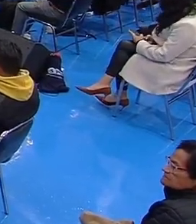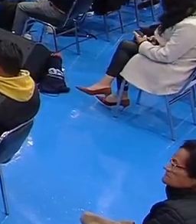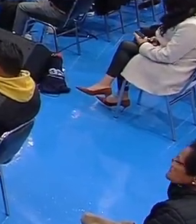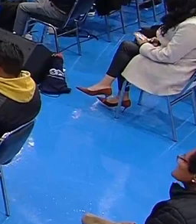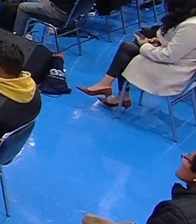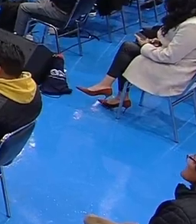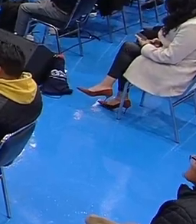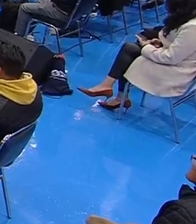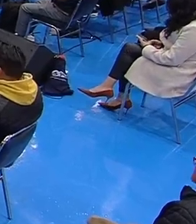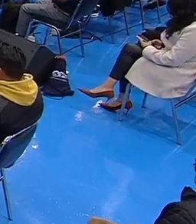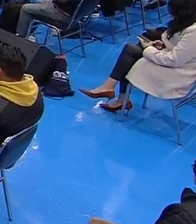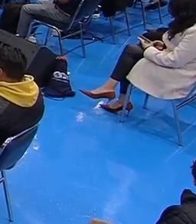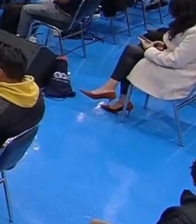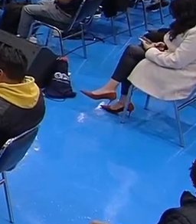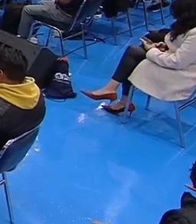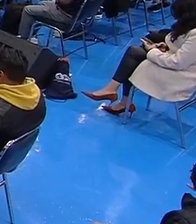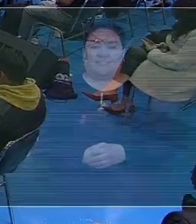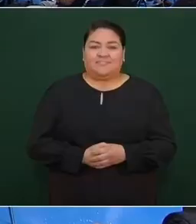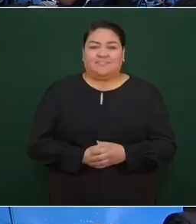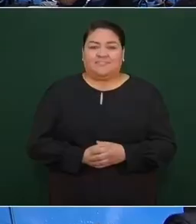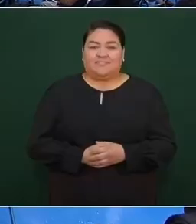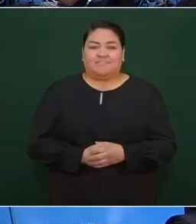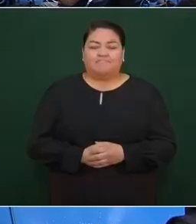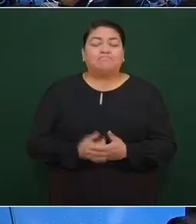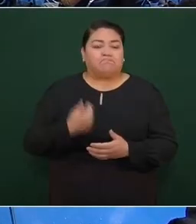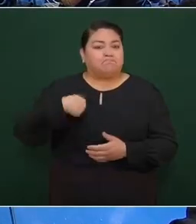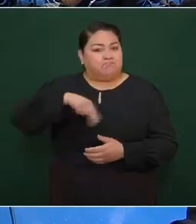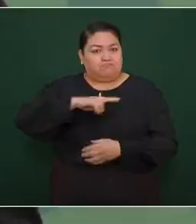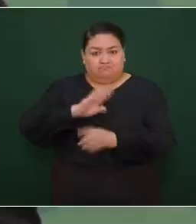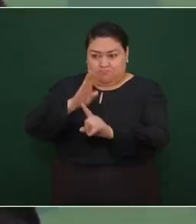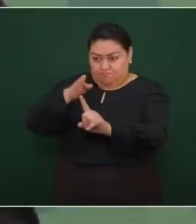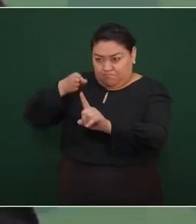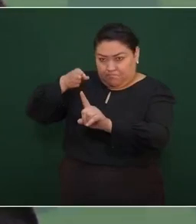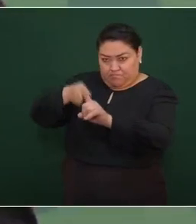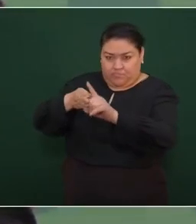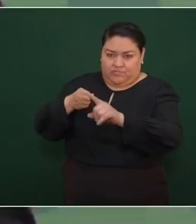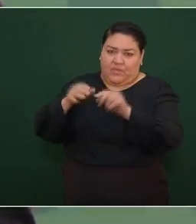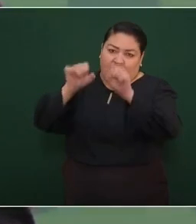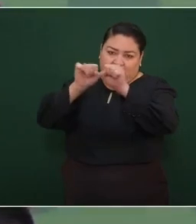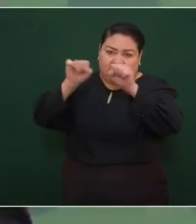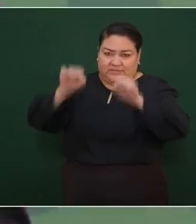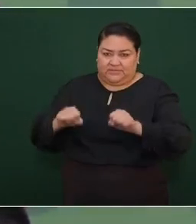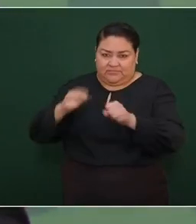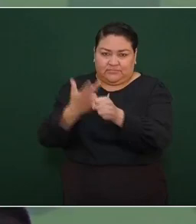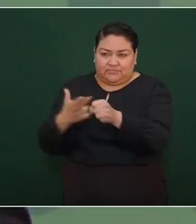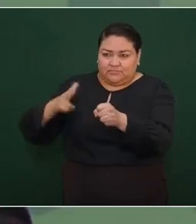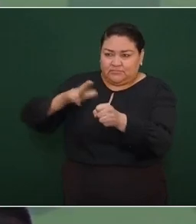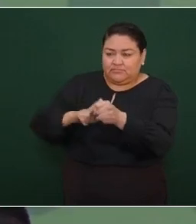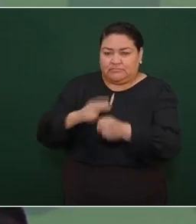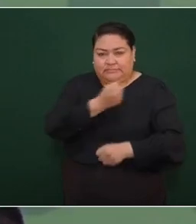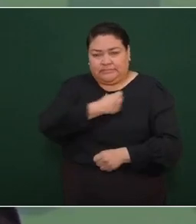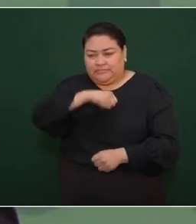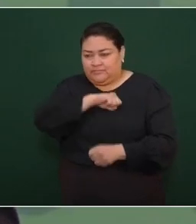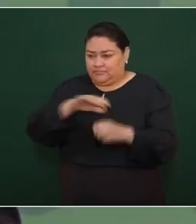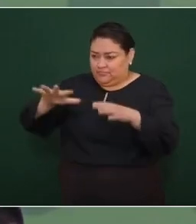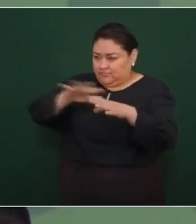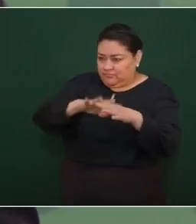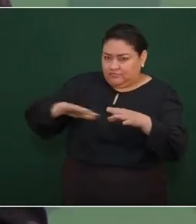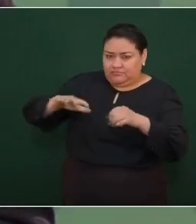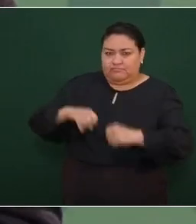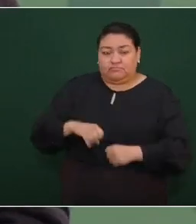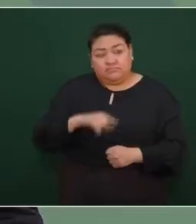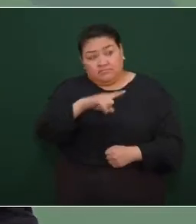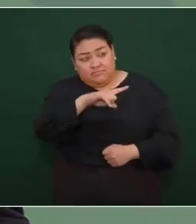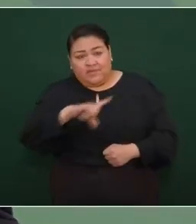a fortalecer el sistema de salud el gobernador es un